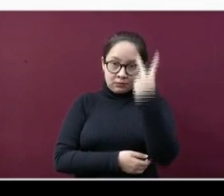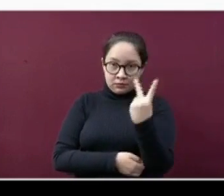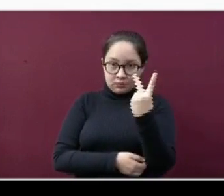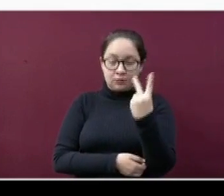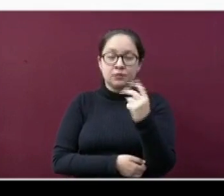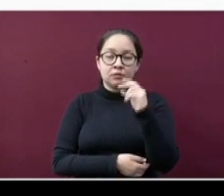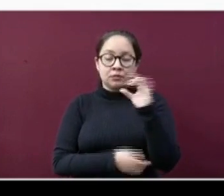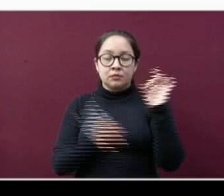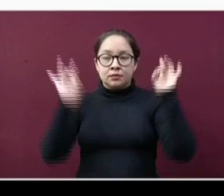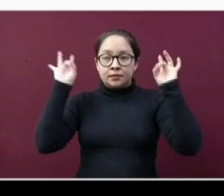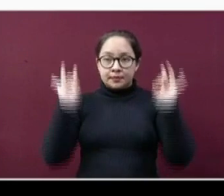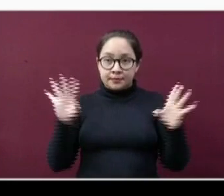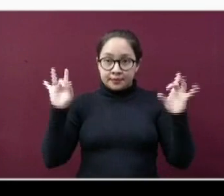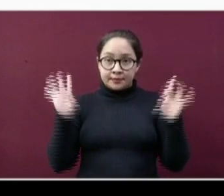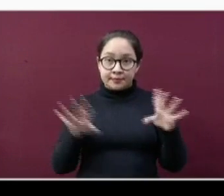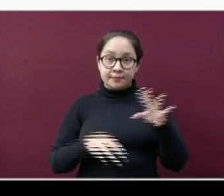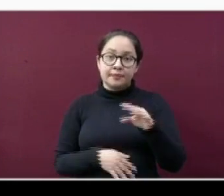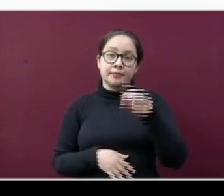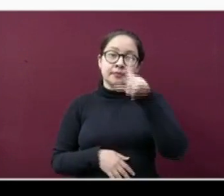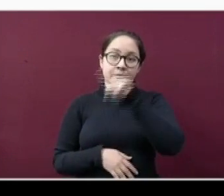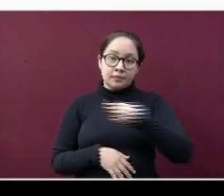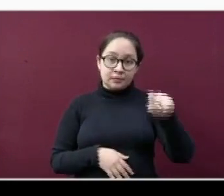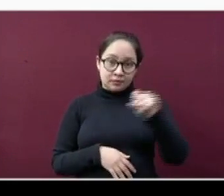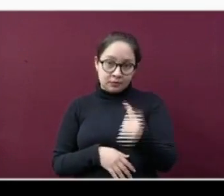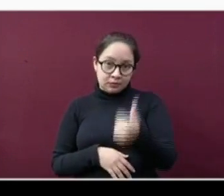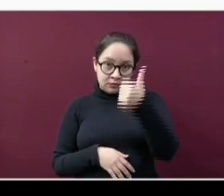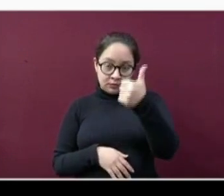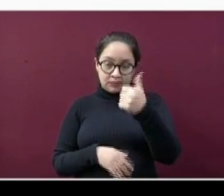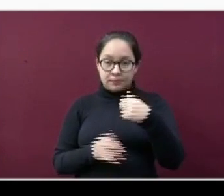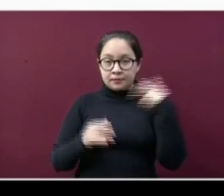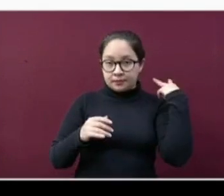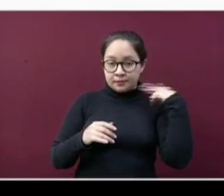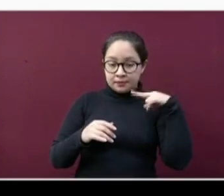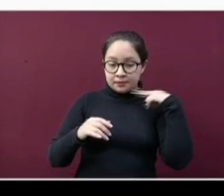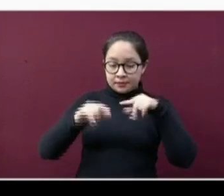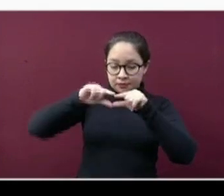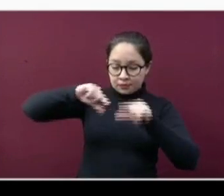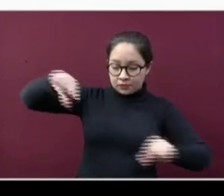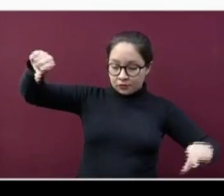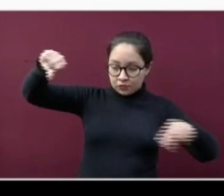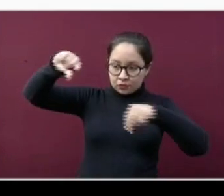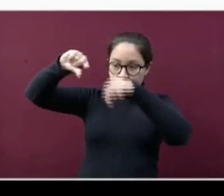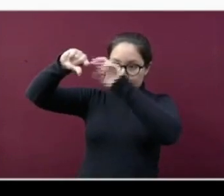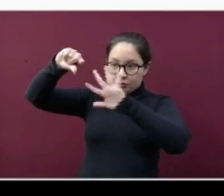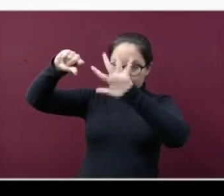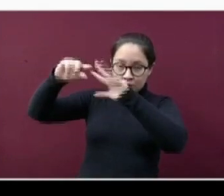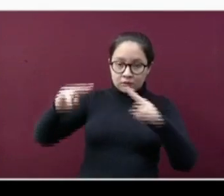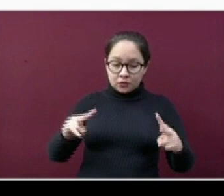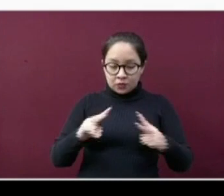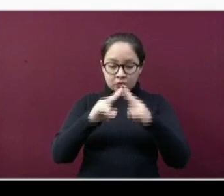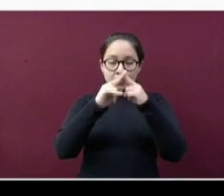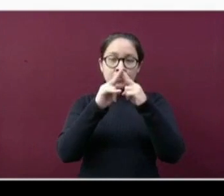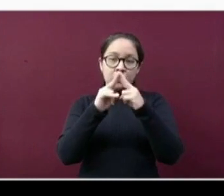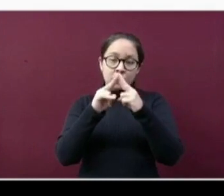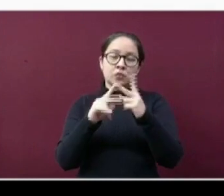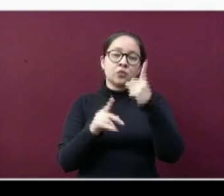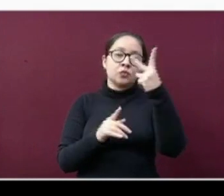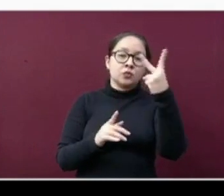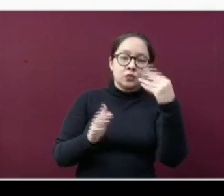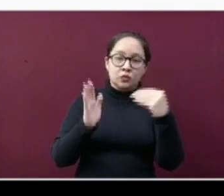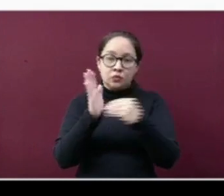y Ángel R. Cabada 106. Poza Rica en el norte documenta ya 2